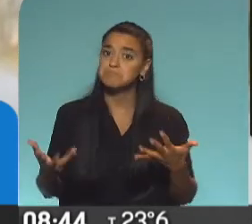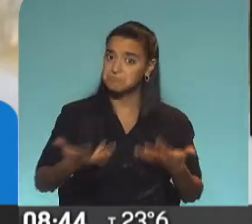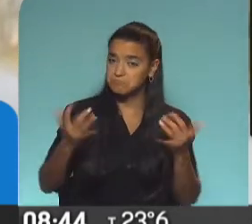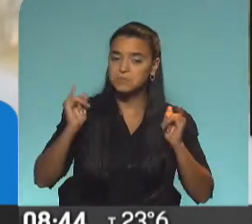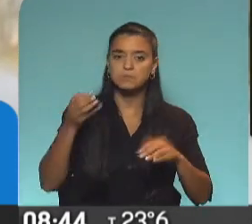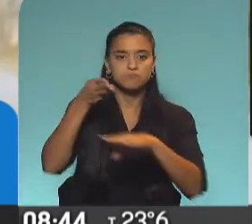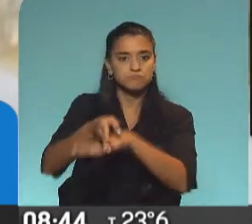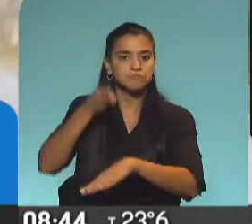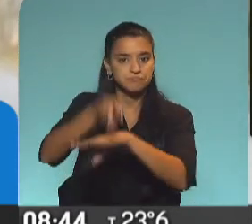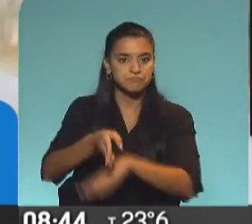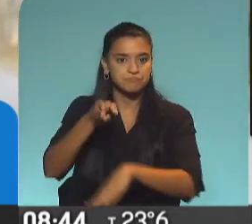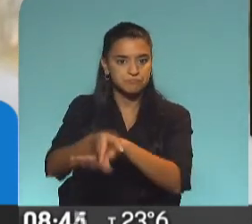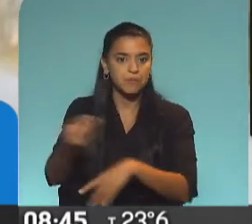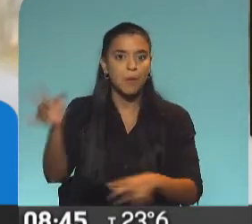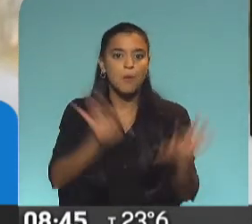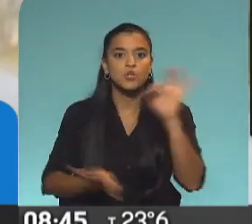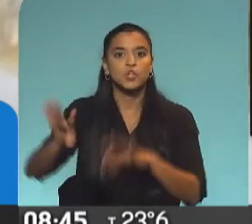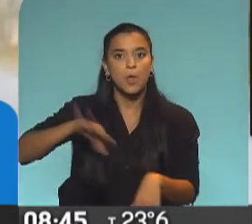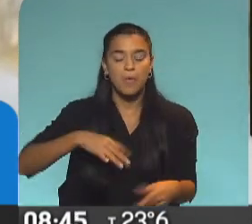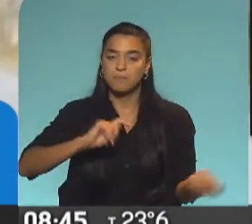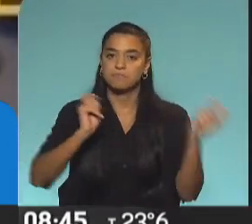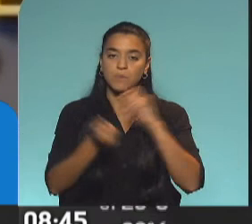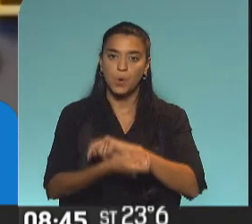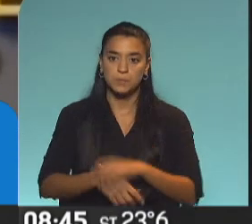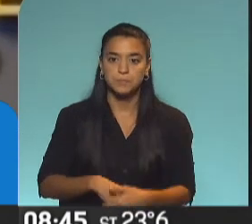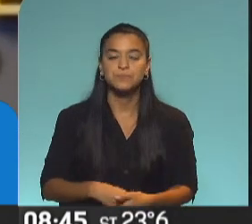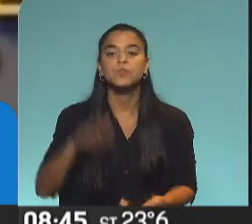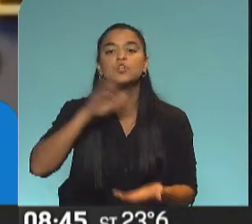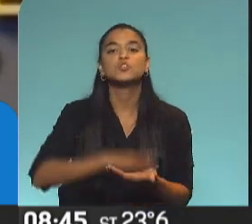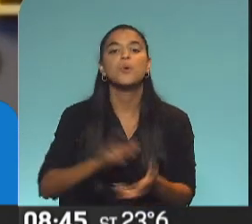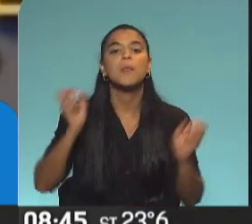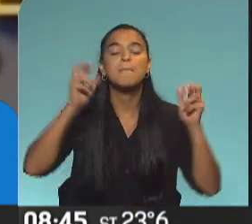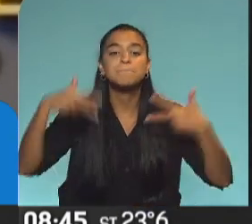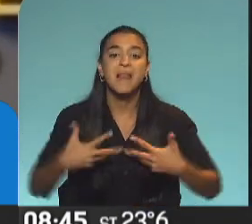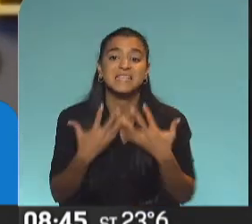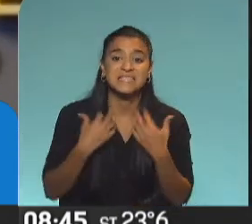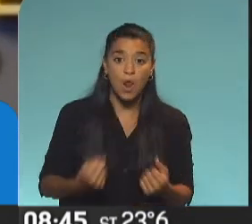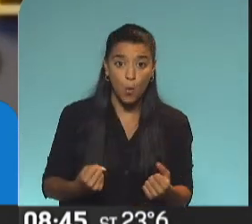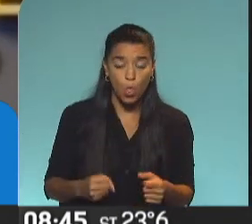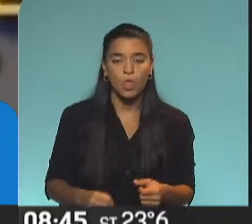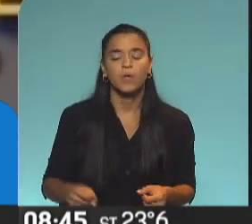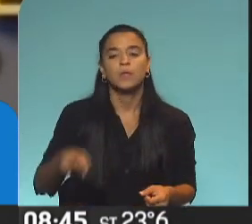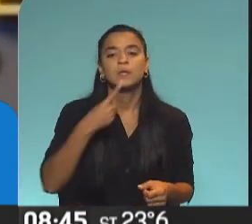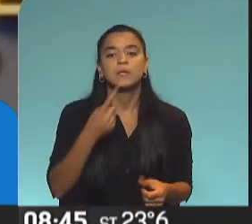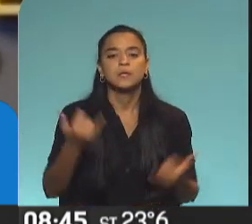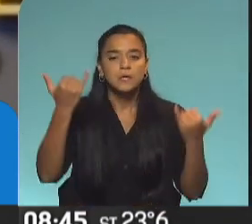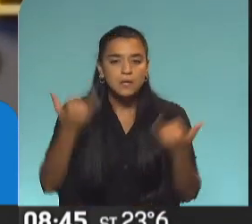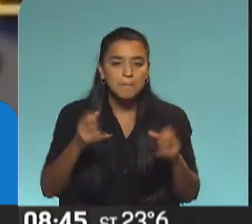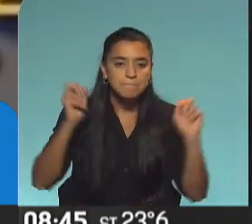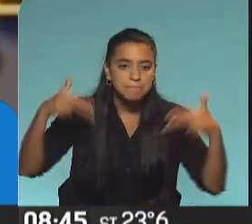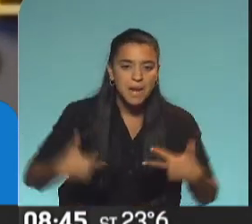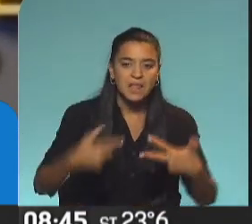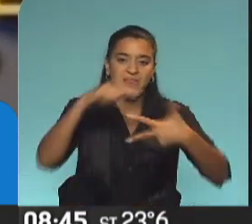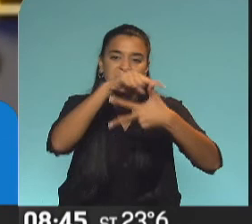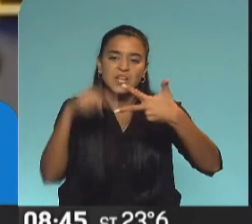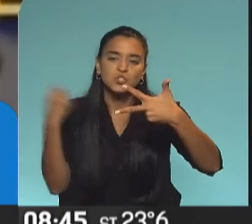y empezaron a reconstruir su proyecto de vida. En cuanto a la estrategia sanitaria, desarrollamos un riguroso plan basado en